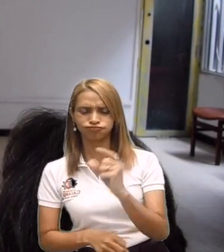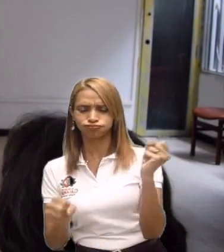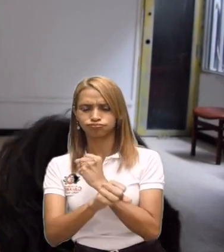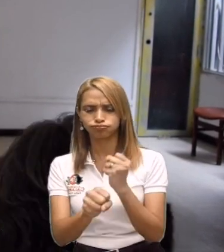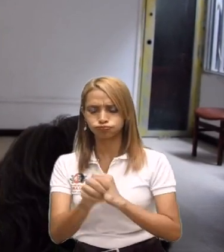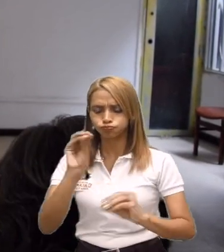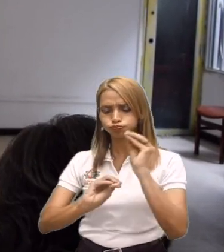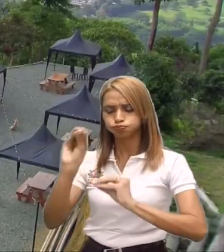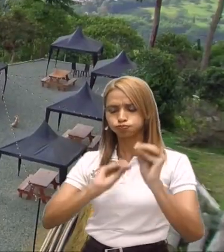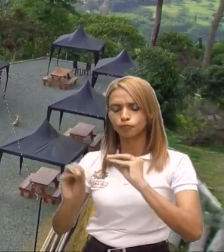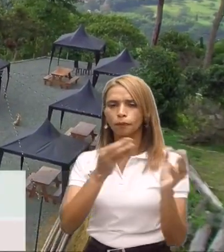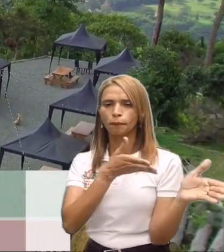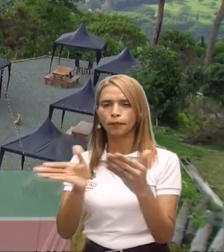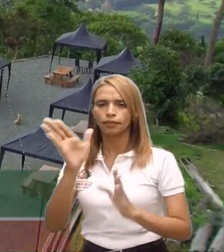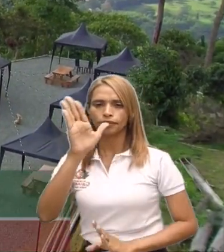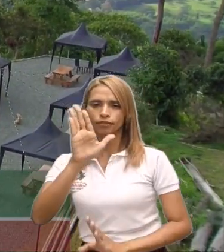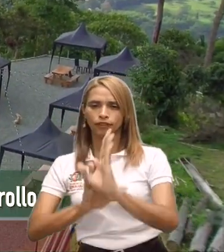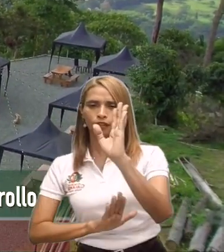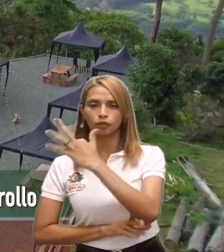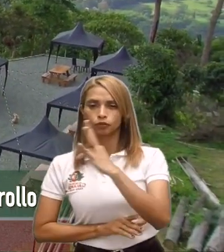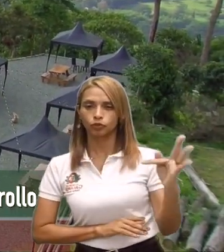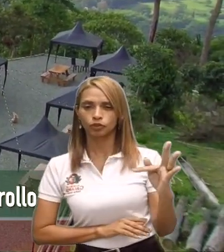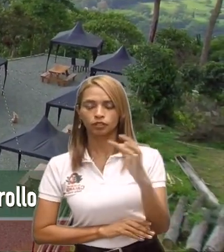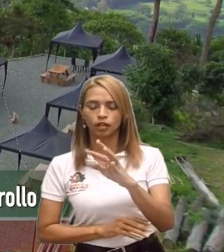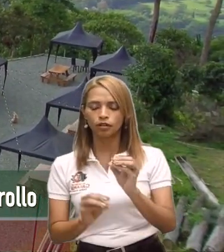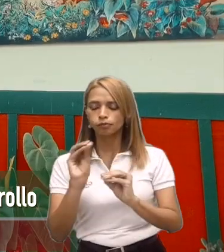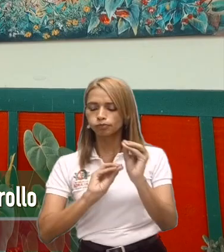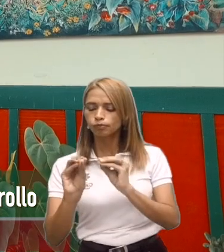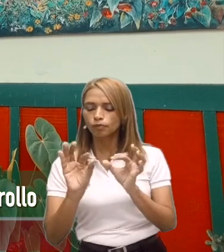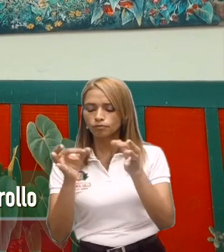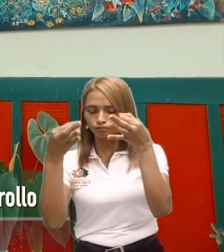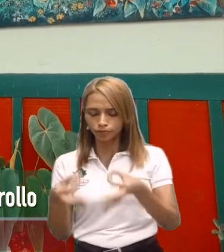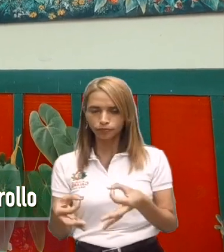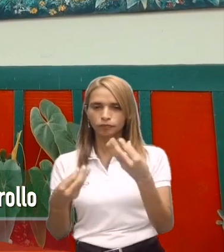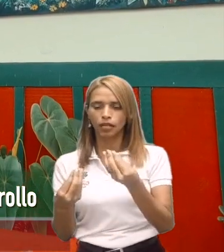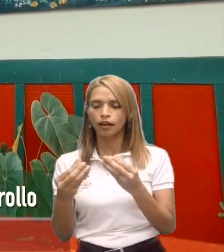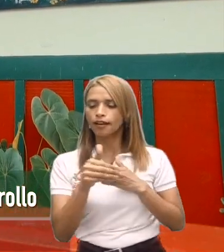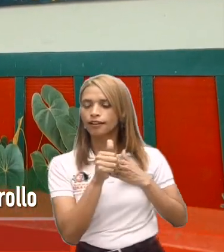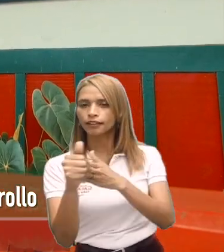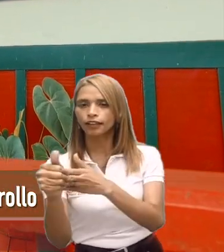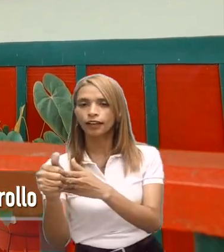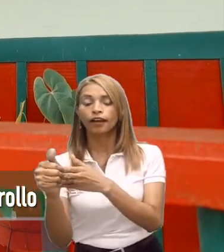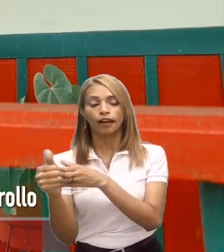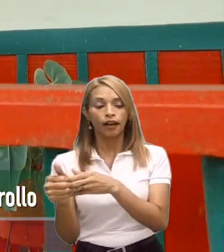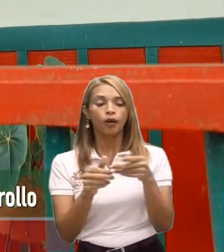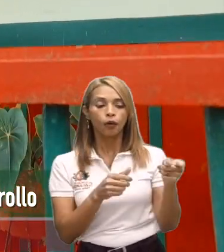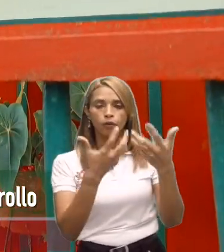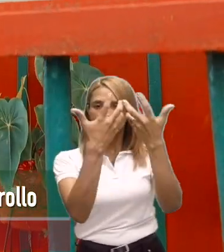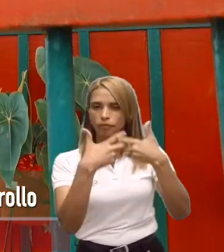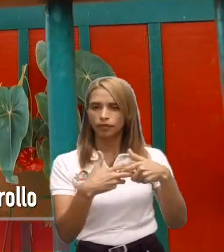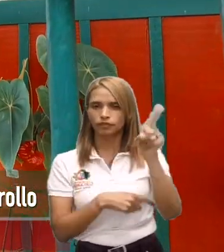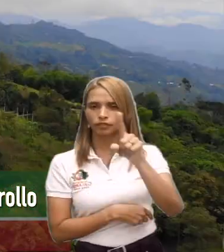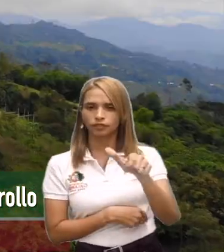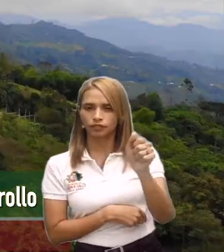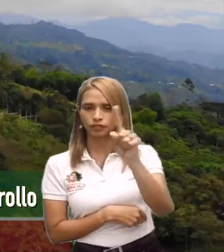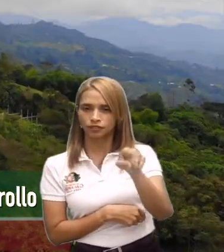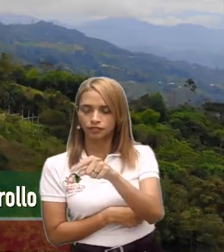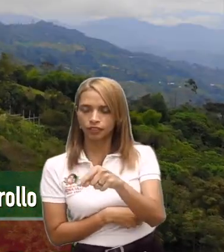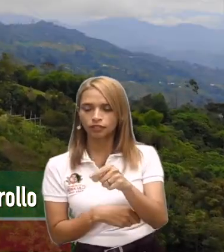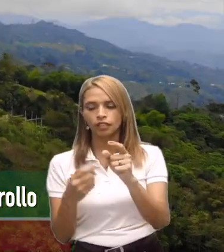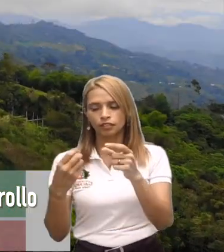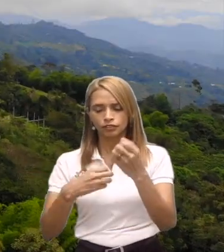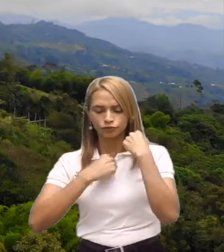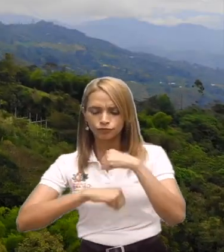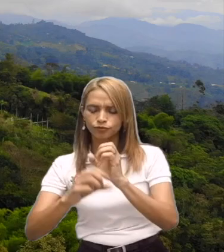años en la consolidación de un plan de desarrollo turístico ajustado, que sirva de guía y junto con la consultora turística SAS,